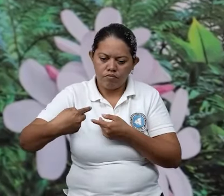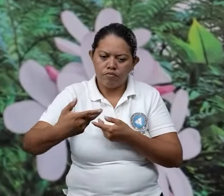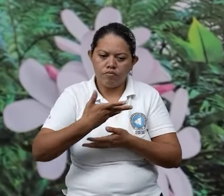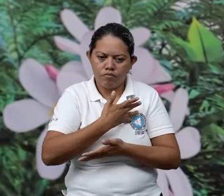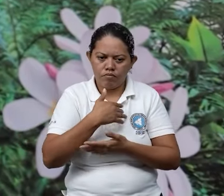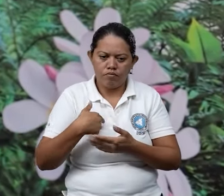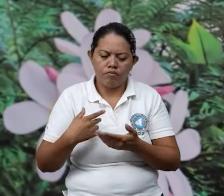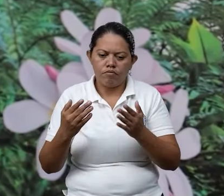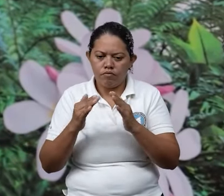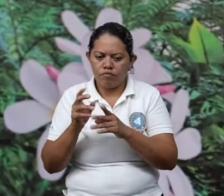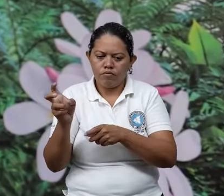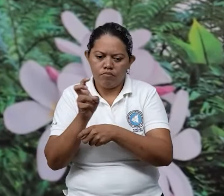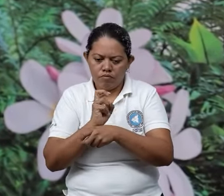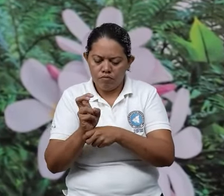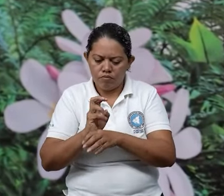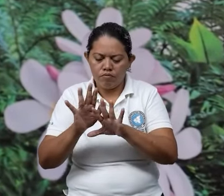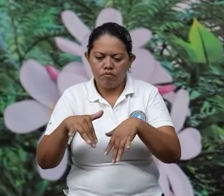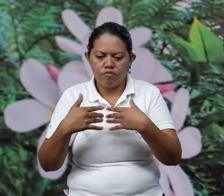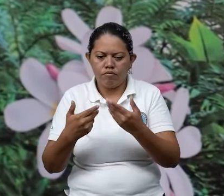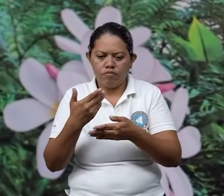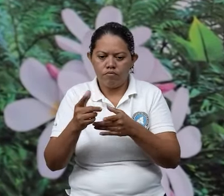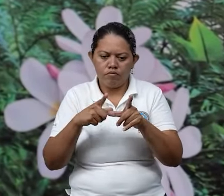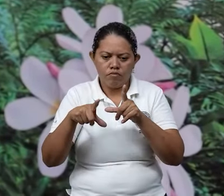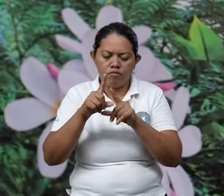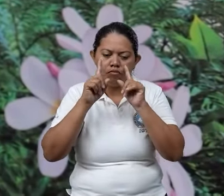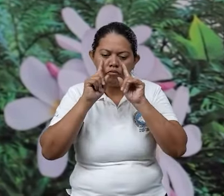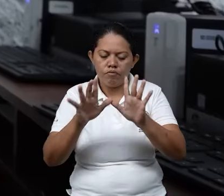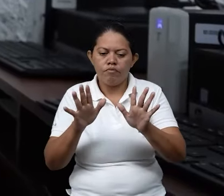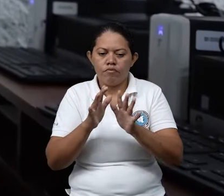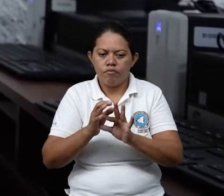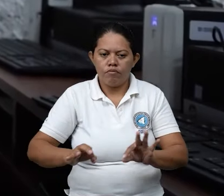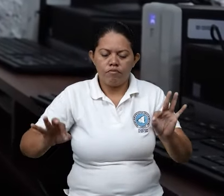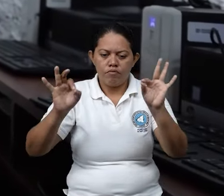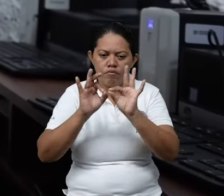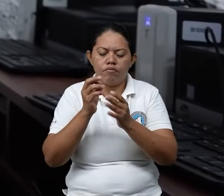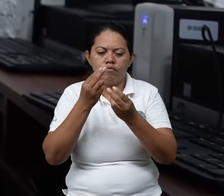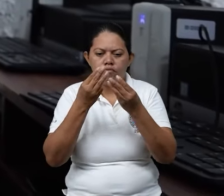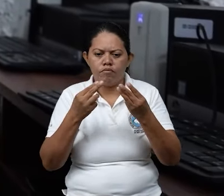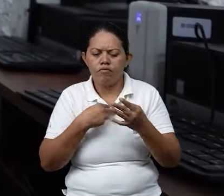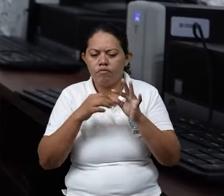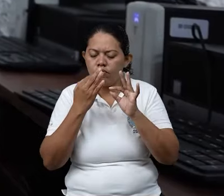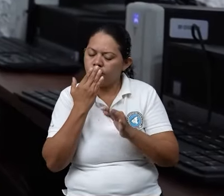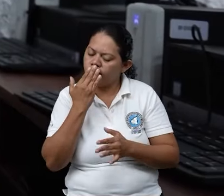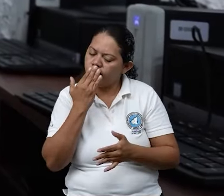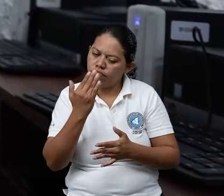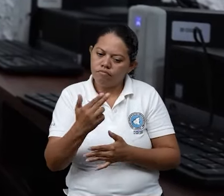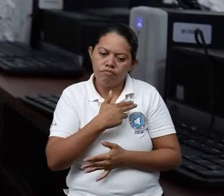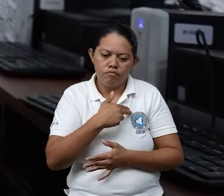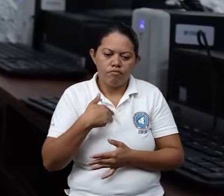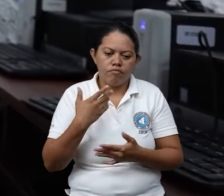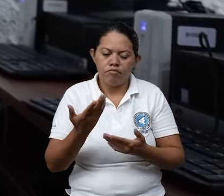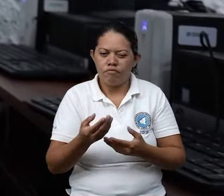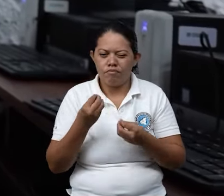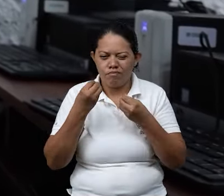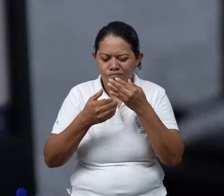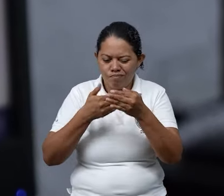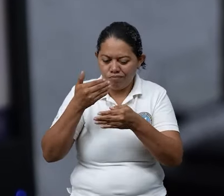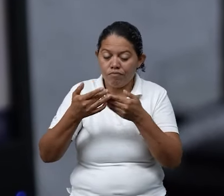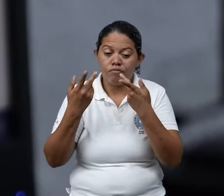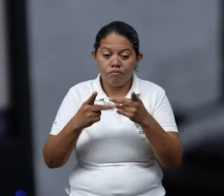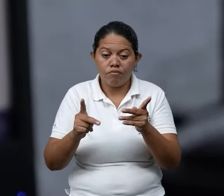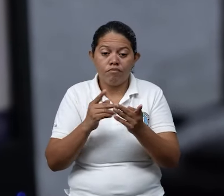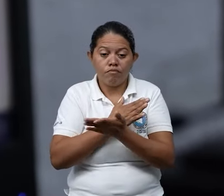en nuestras inspecciones realizadas en nuestras áreas protegidas Esta es una herramienta realmente bien bien funcional